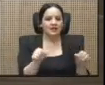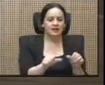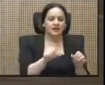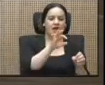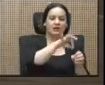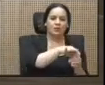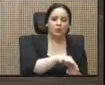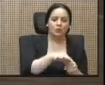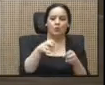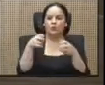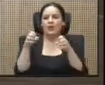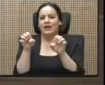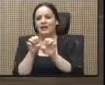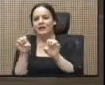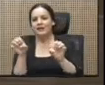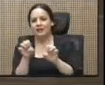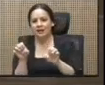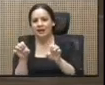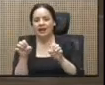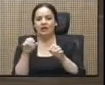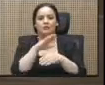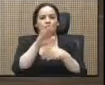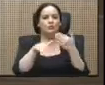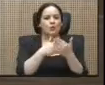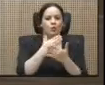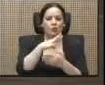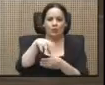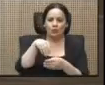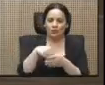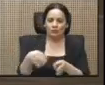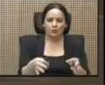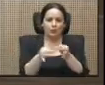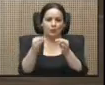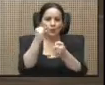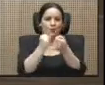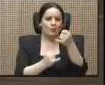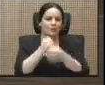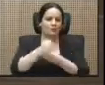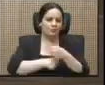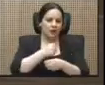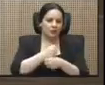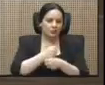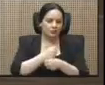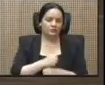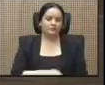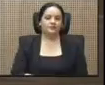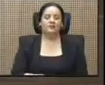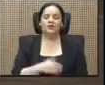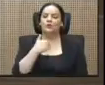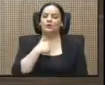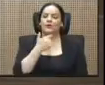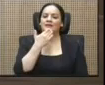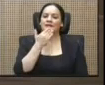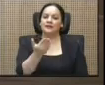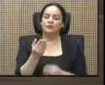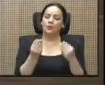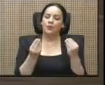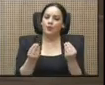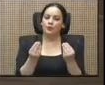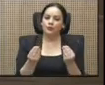energía, todo, incluyendo turismo en los últimos años. Así que yo les agradezco mucho